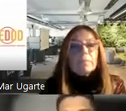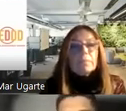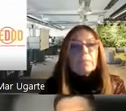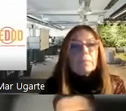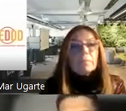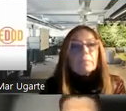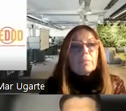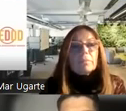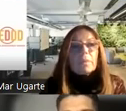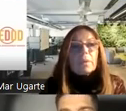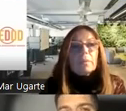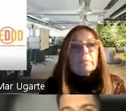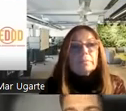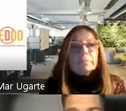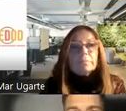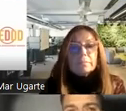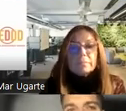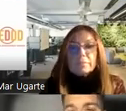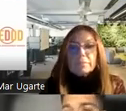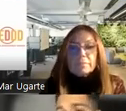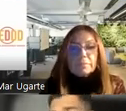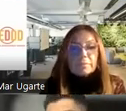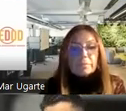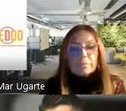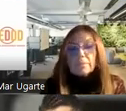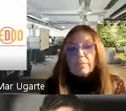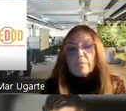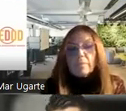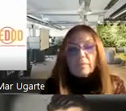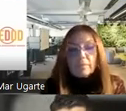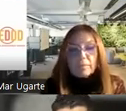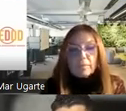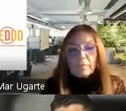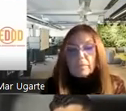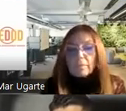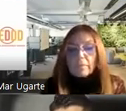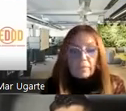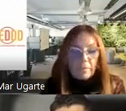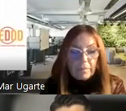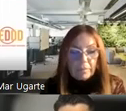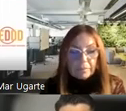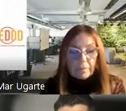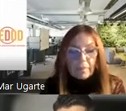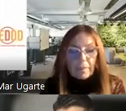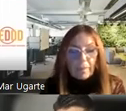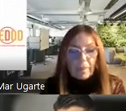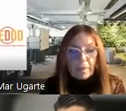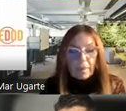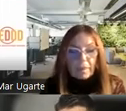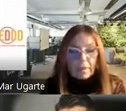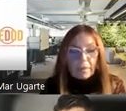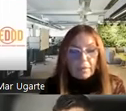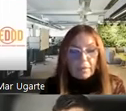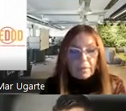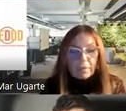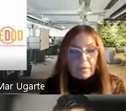pero por ejemplo, los trastornos de distorsión del olfato, las paromias, son muy frecuentes cuando se está rehabilitando el olfato.